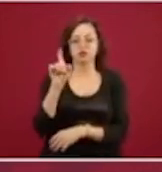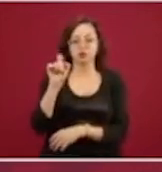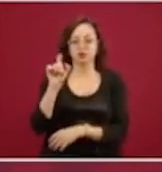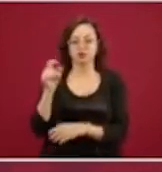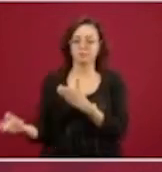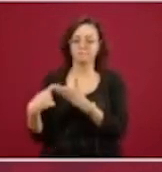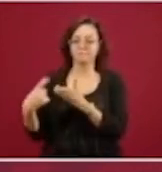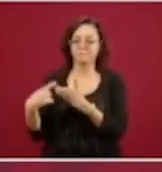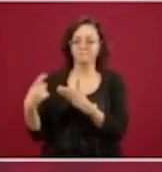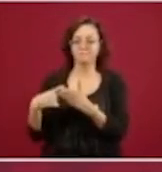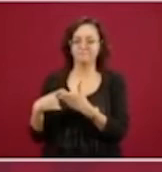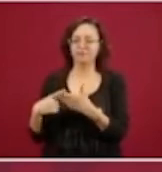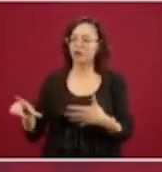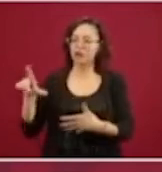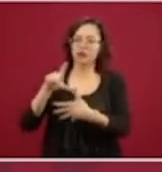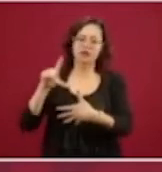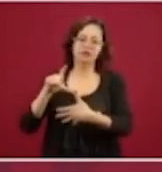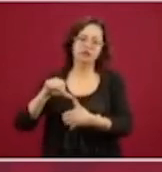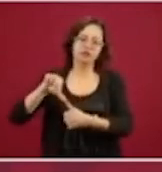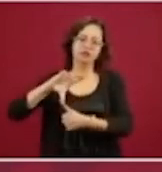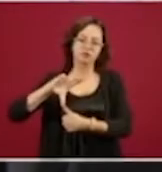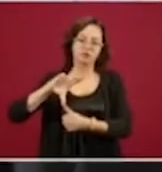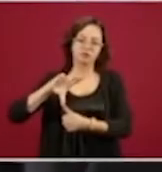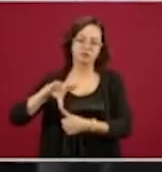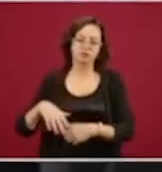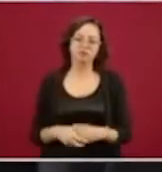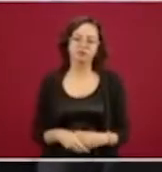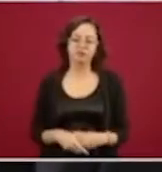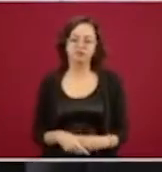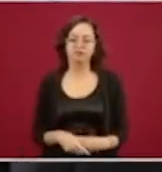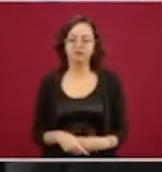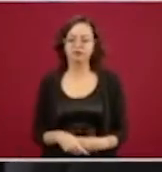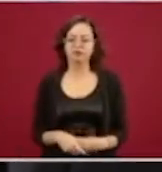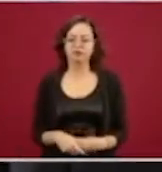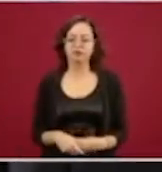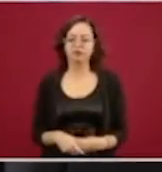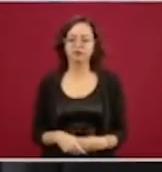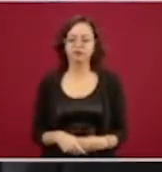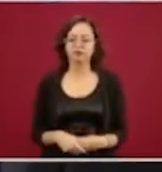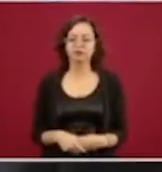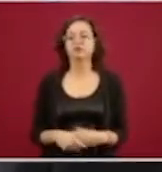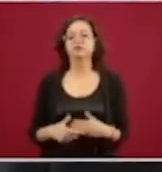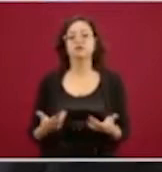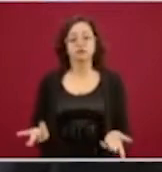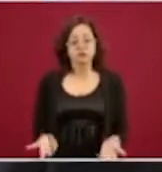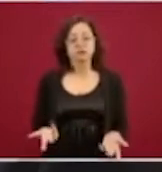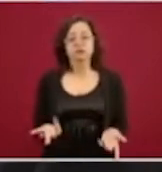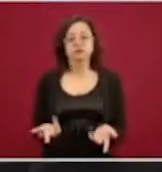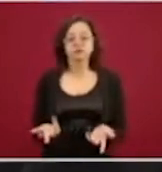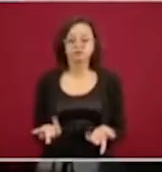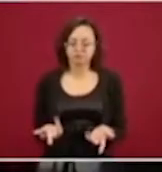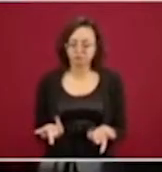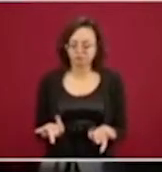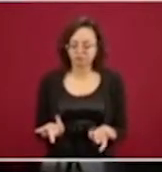toda la red de América Latina y el Caribe. Ahora, hemos participado o estamos en